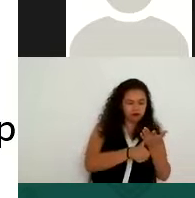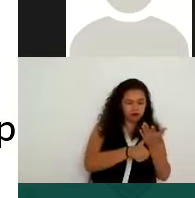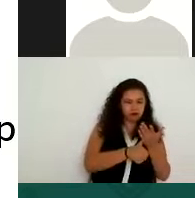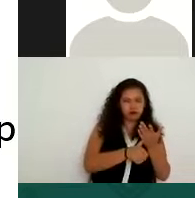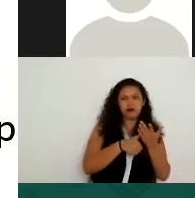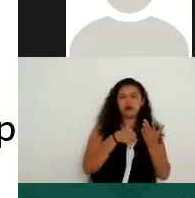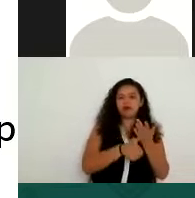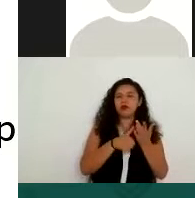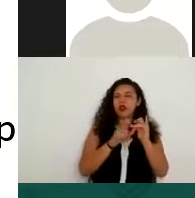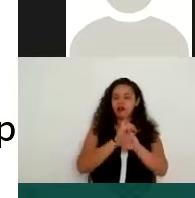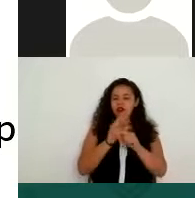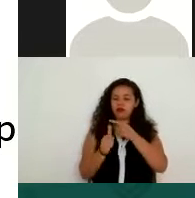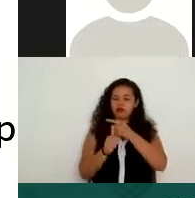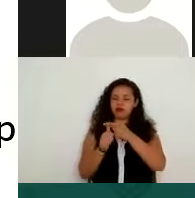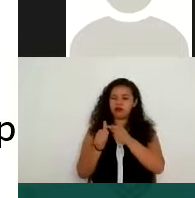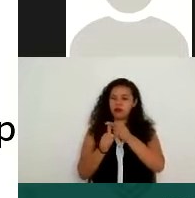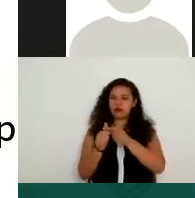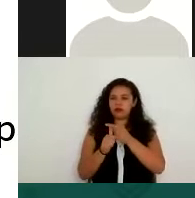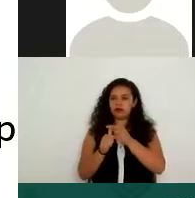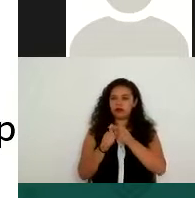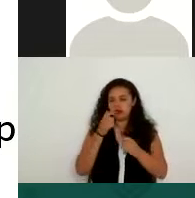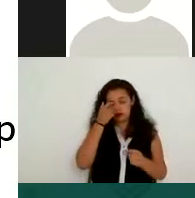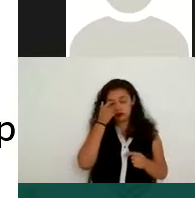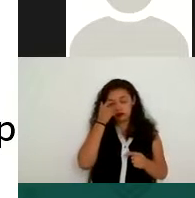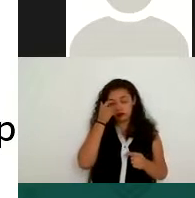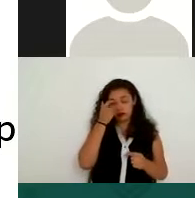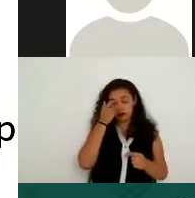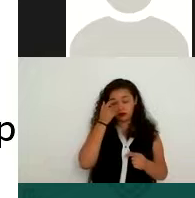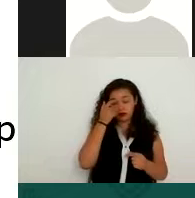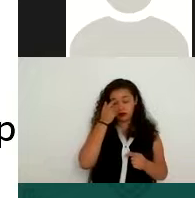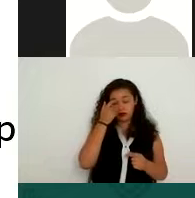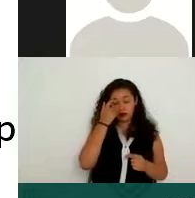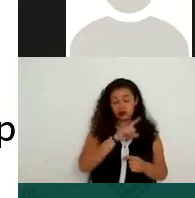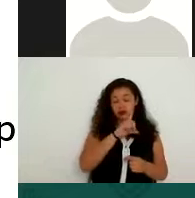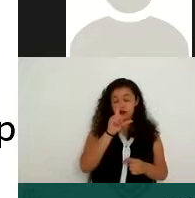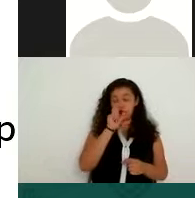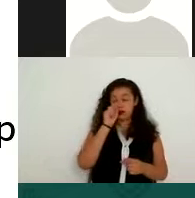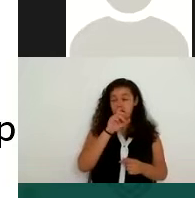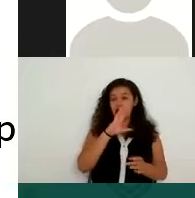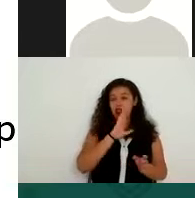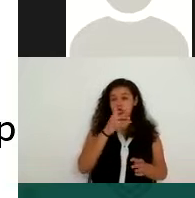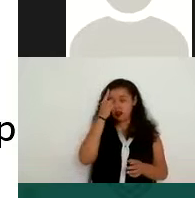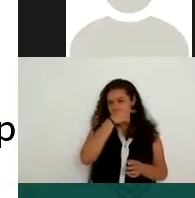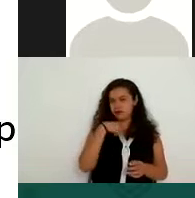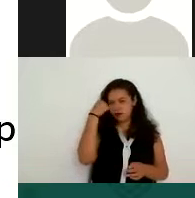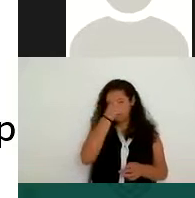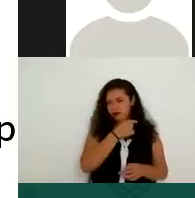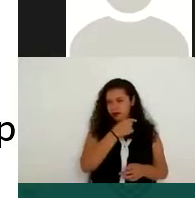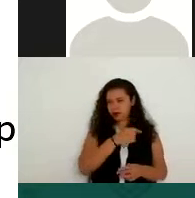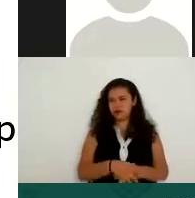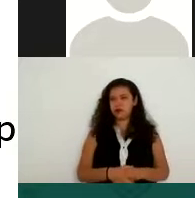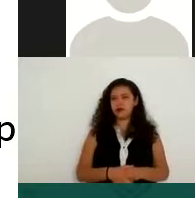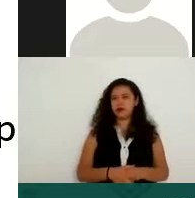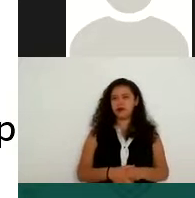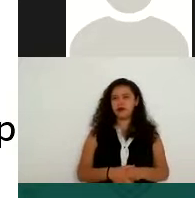se han ido más adelante, e incluso ya también se pueden desbloquear a través del reconocimiento facial. Hay